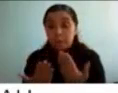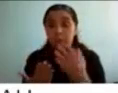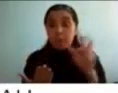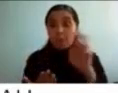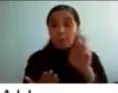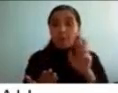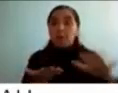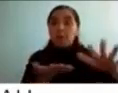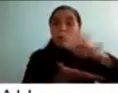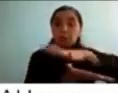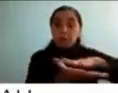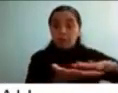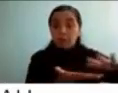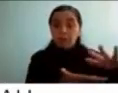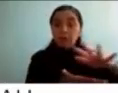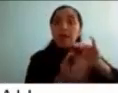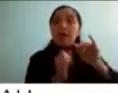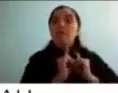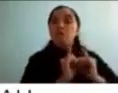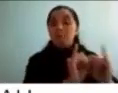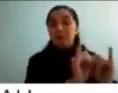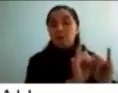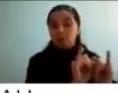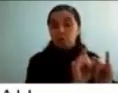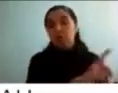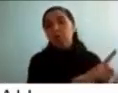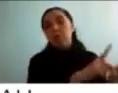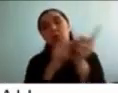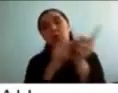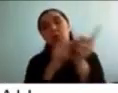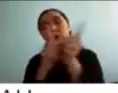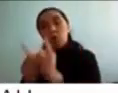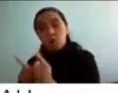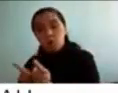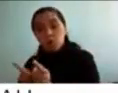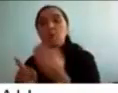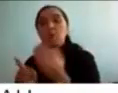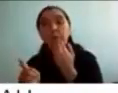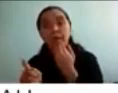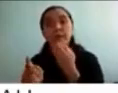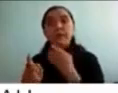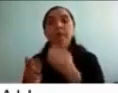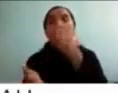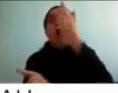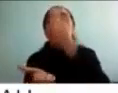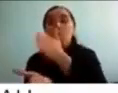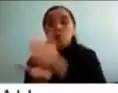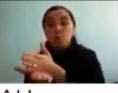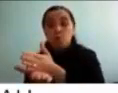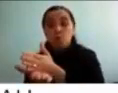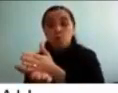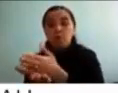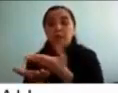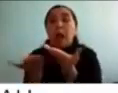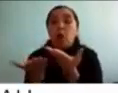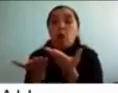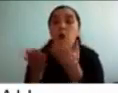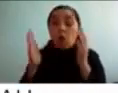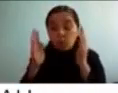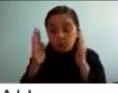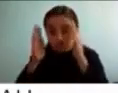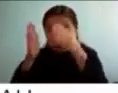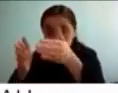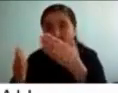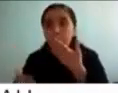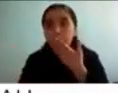psicoeducación informativa y otra parte de psicoeducación conductual y estrategias efectivas de abordaje grupal individual sobre la conducta